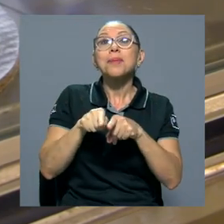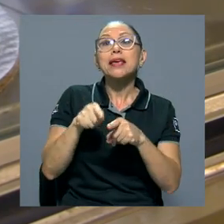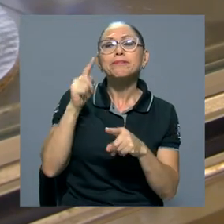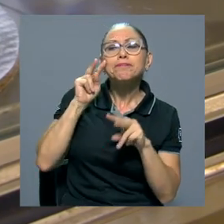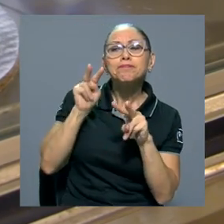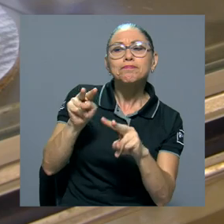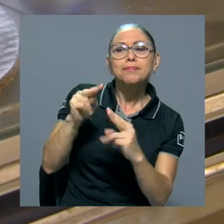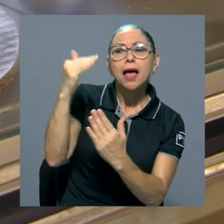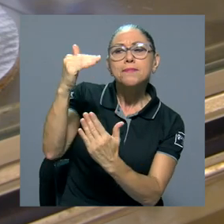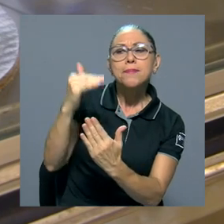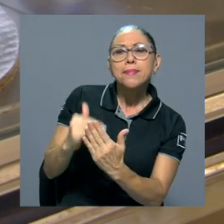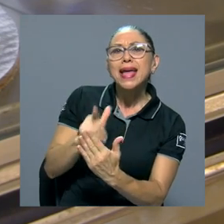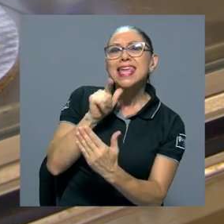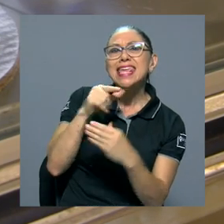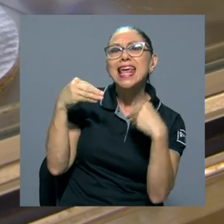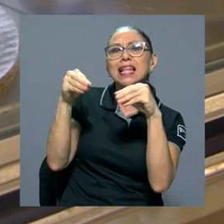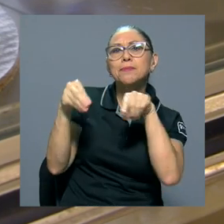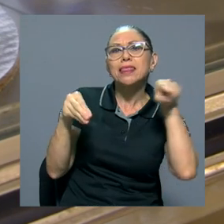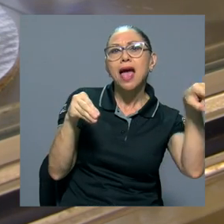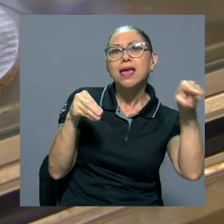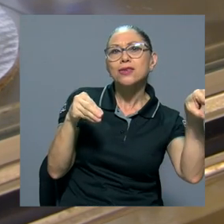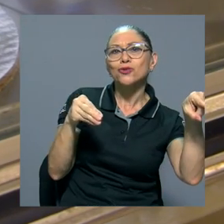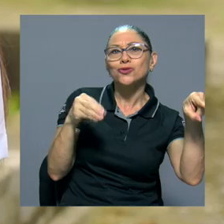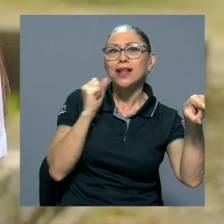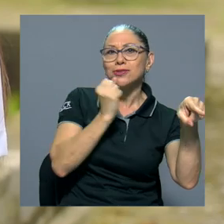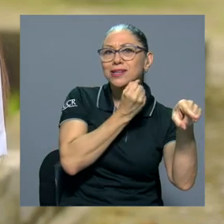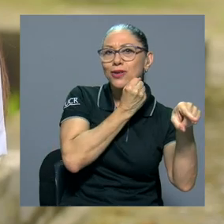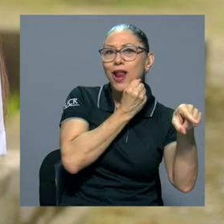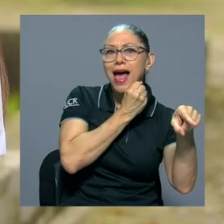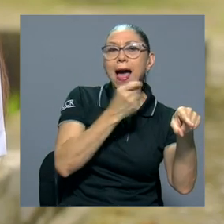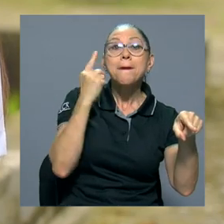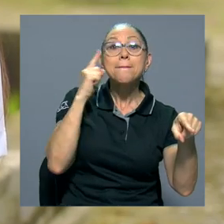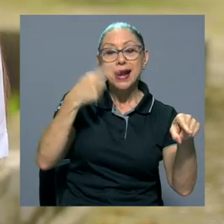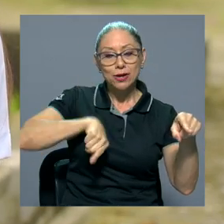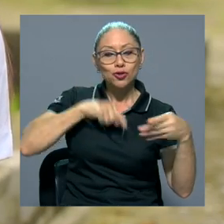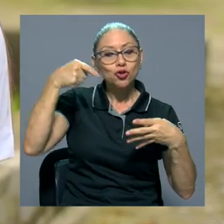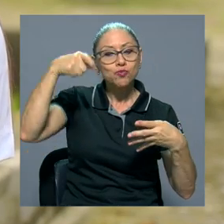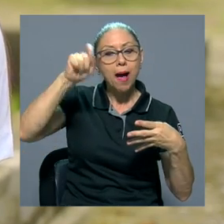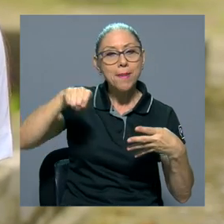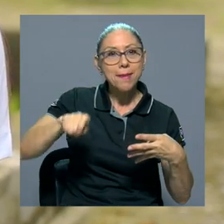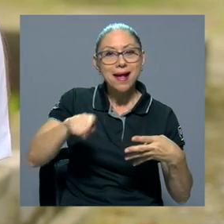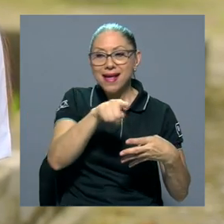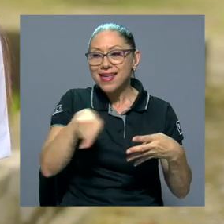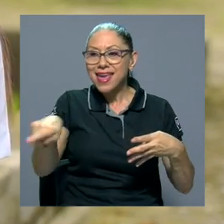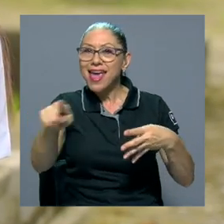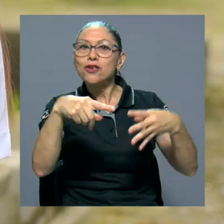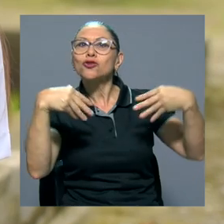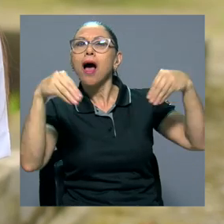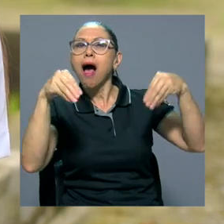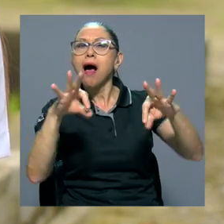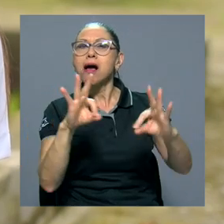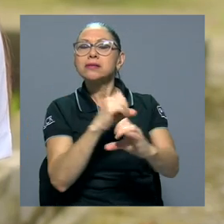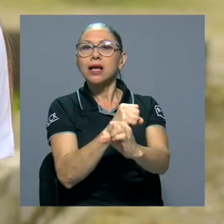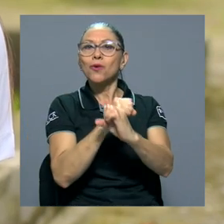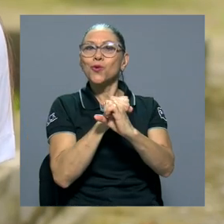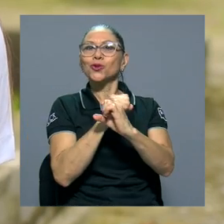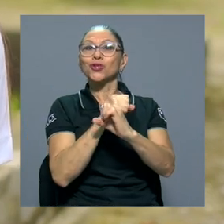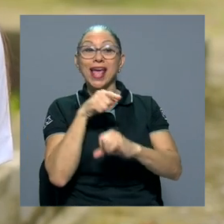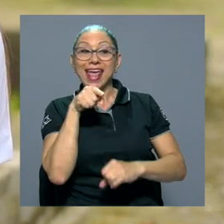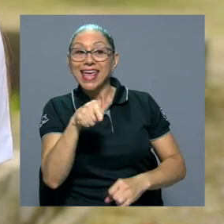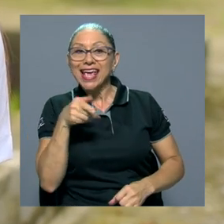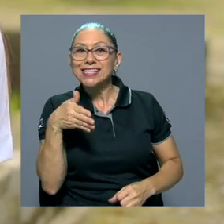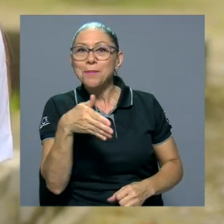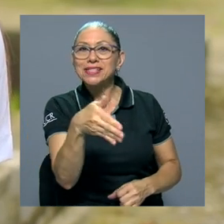revisa el listado de proveedores, a quién le están comprando para nosotros verificar que sean proveedores seguros y que efectivamente el